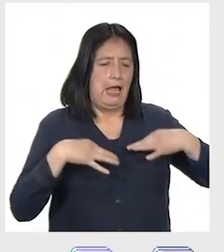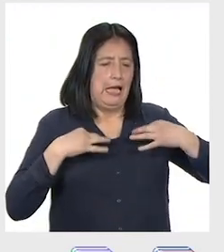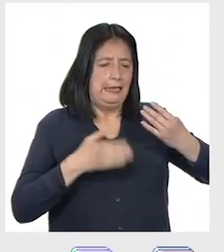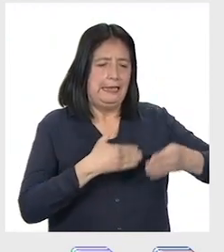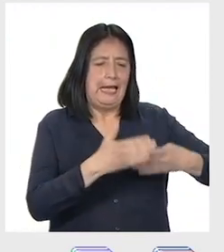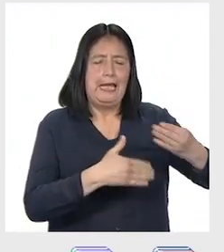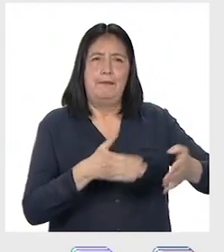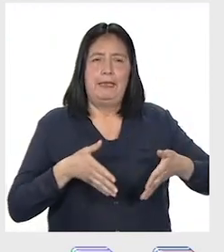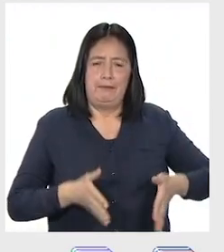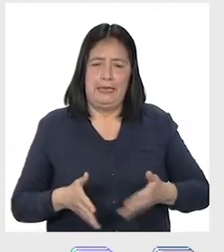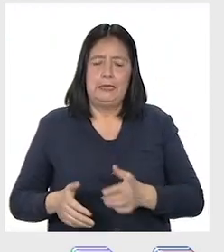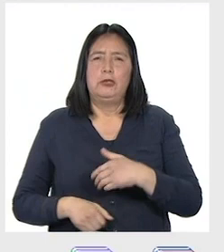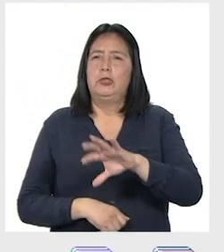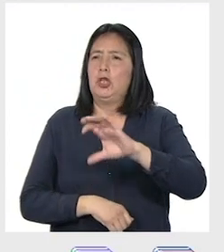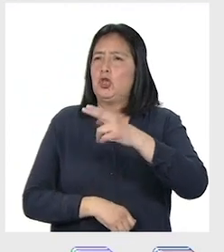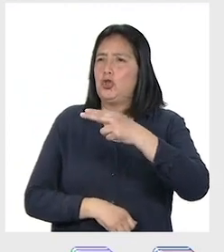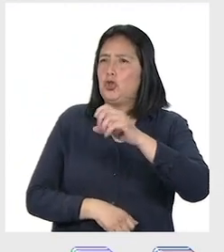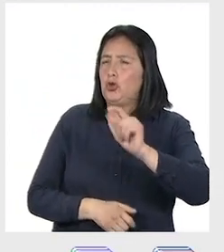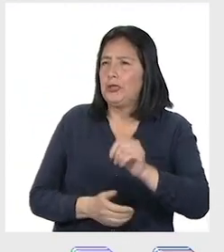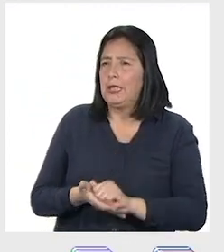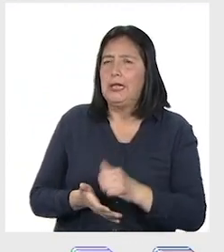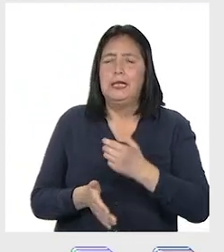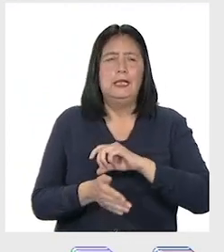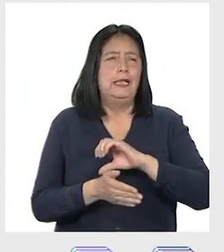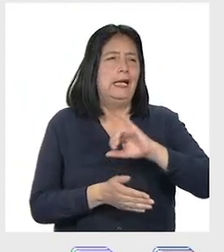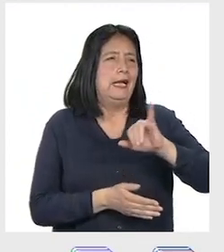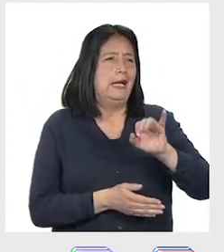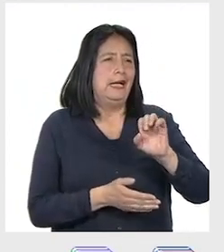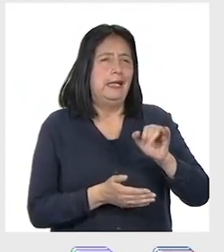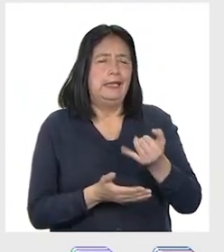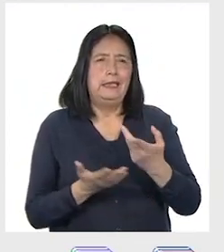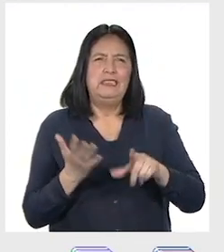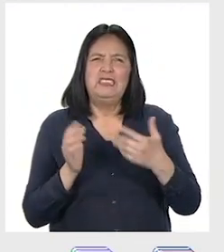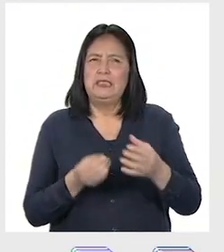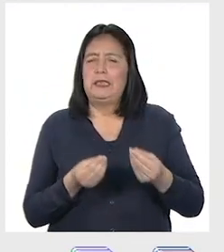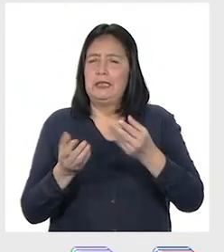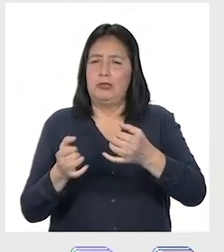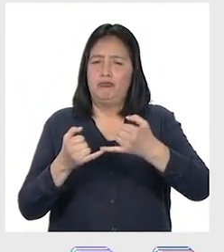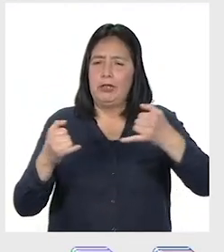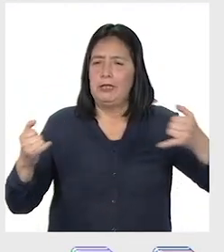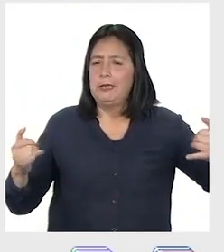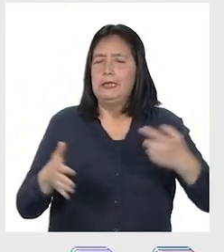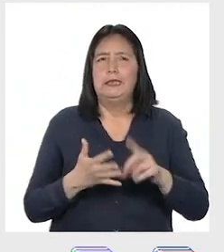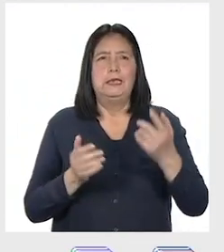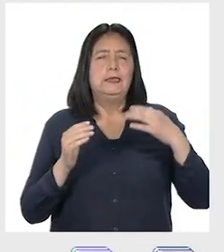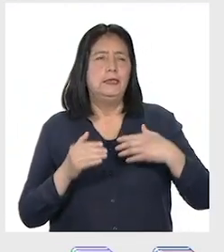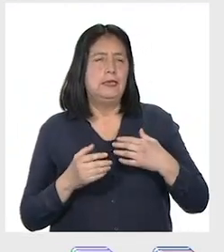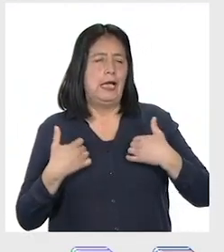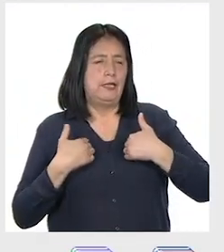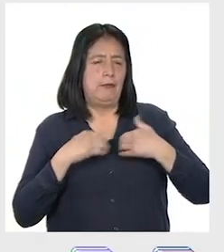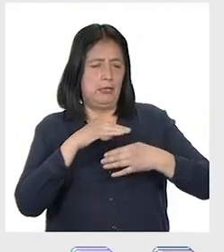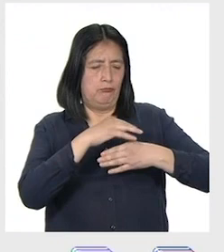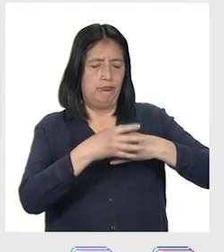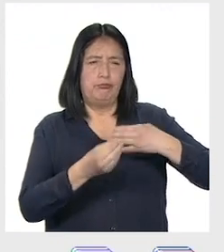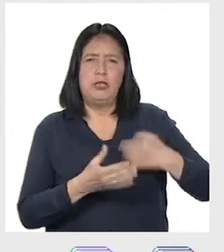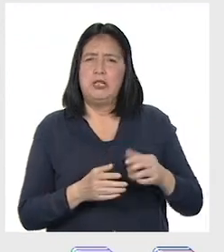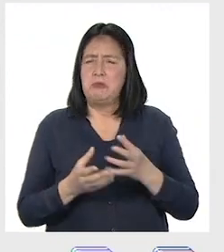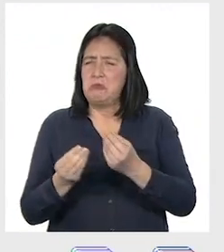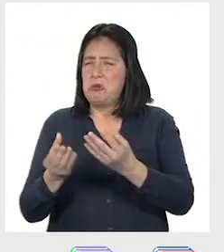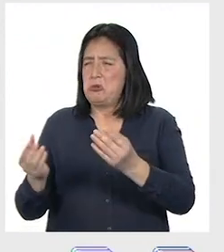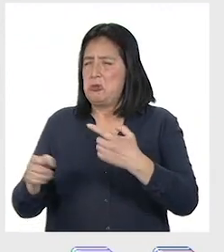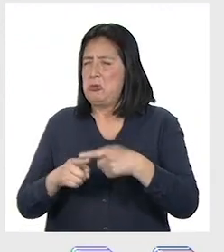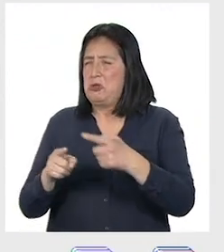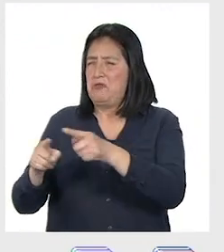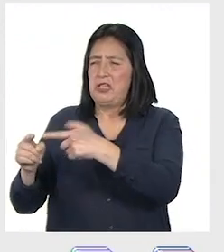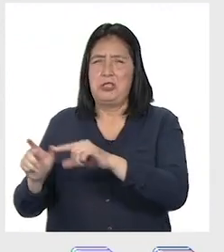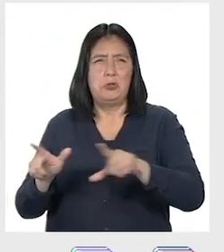pantalones. Y en Chota, Jaén y Chachapoyas se entregaron lana y cueros. También en diferentes lugares muchas familias dieron